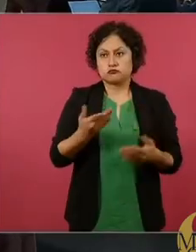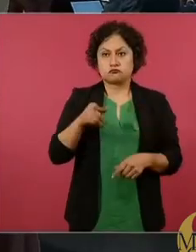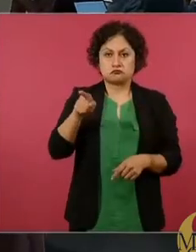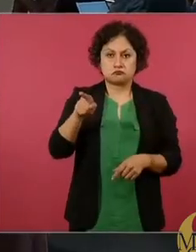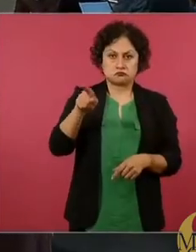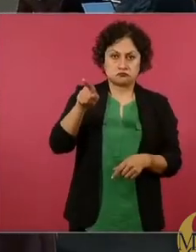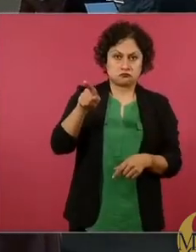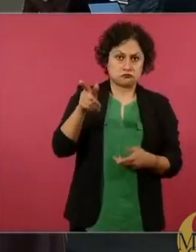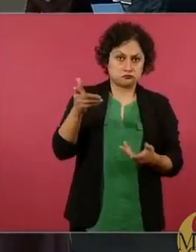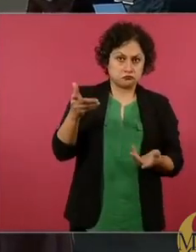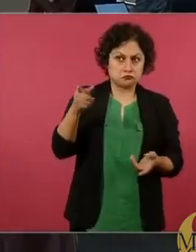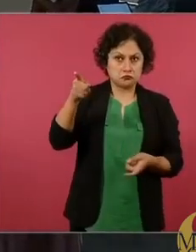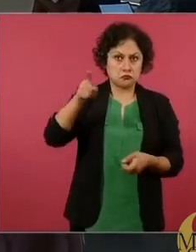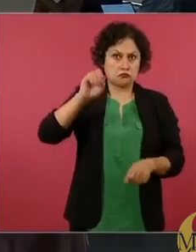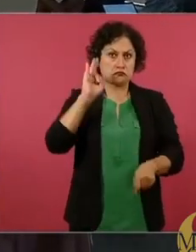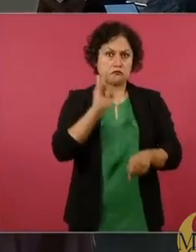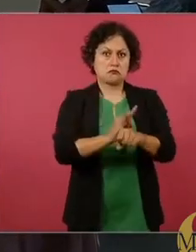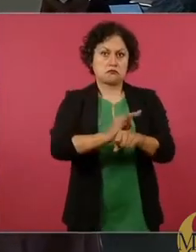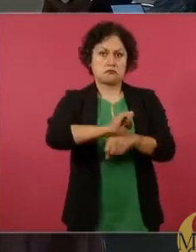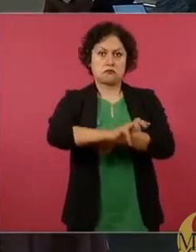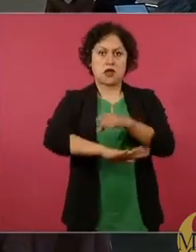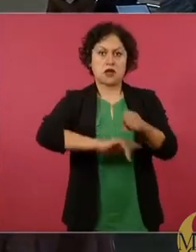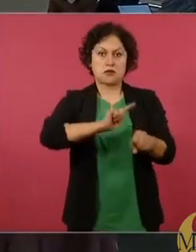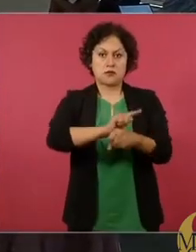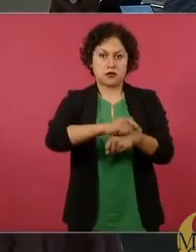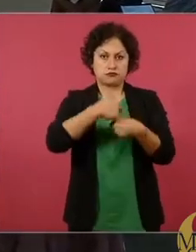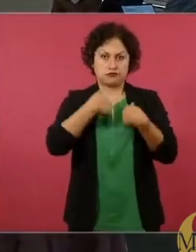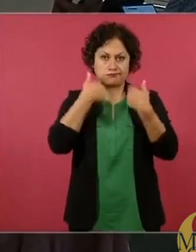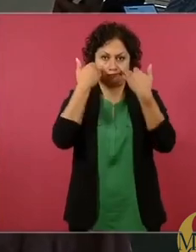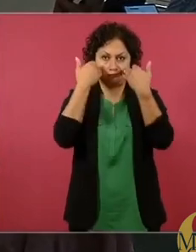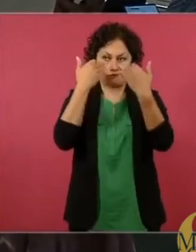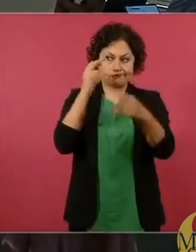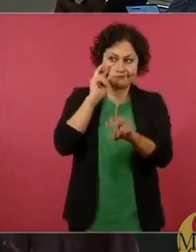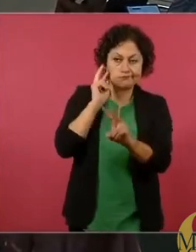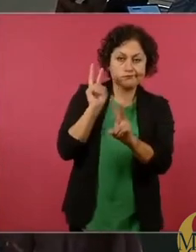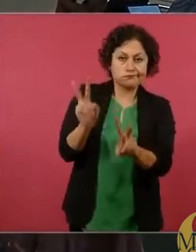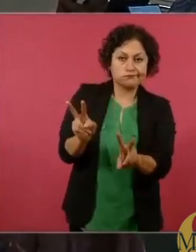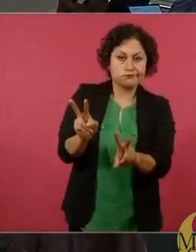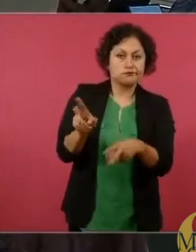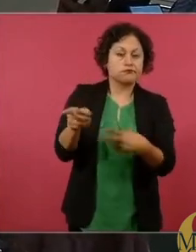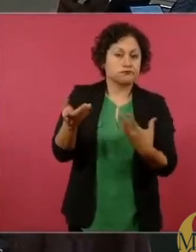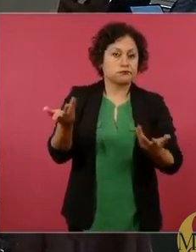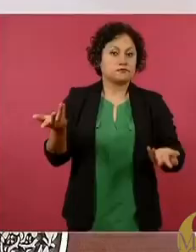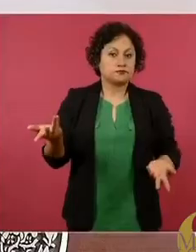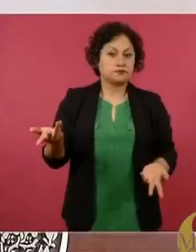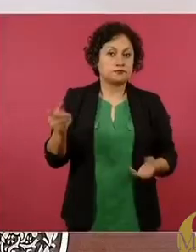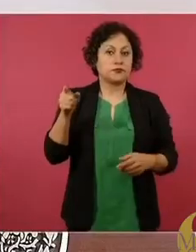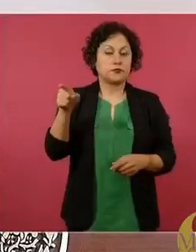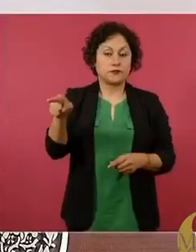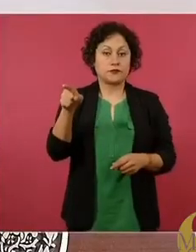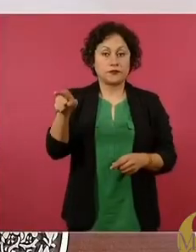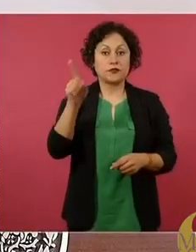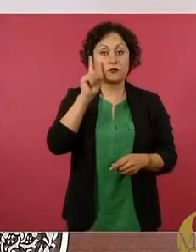los animales, me consta, a ella le tocó